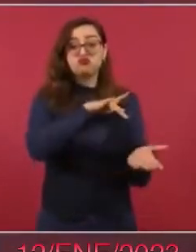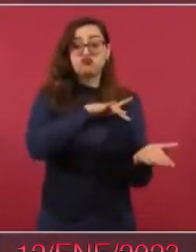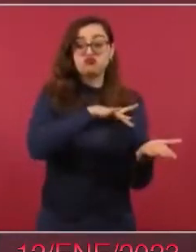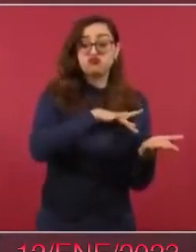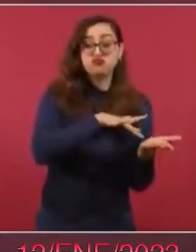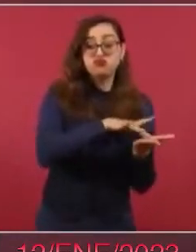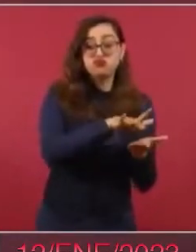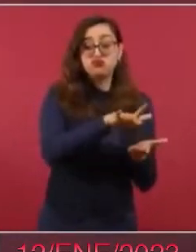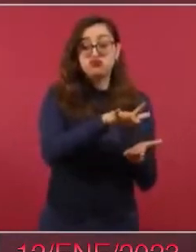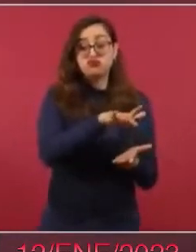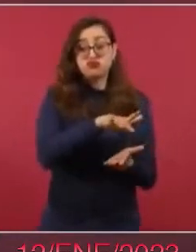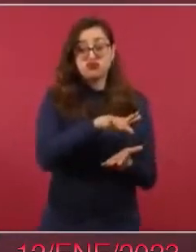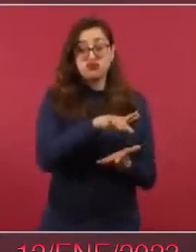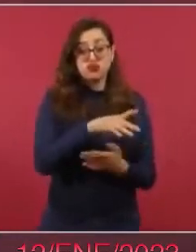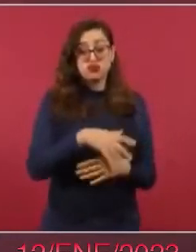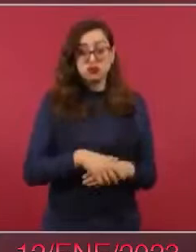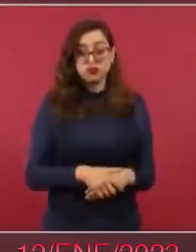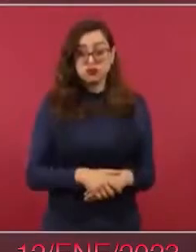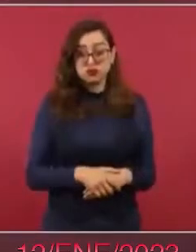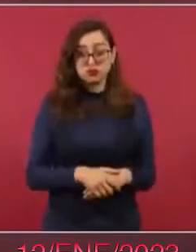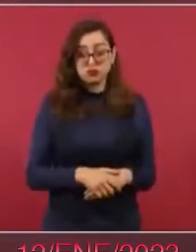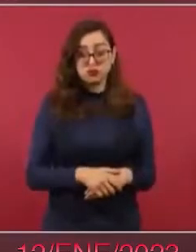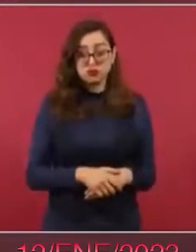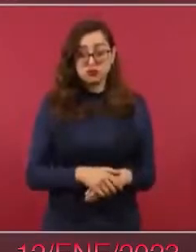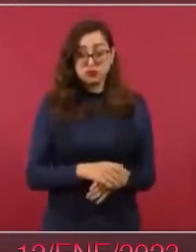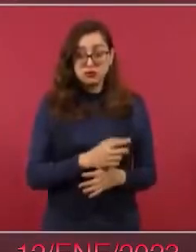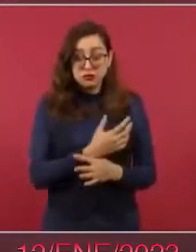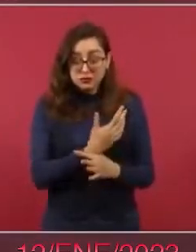o de altos funcionarios de Estados Unidos